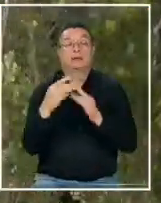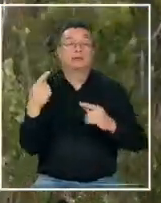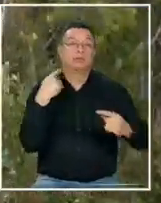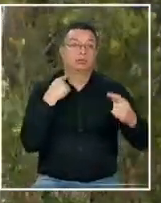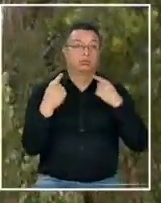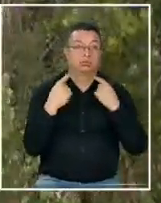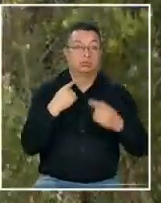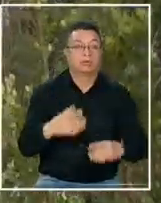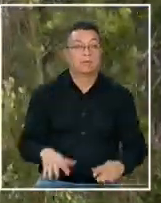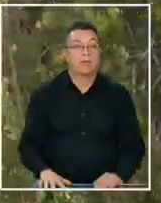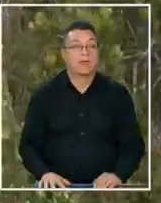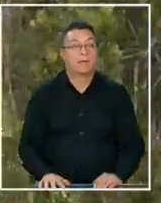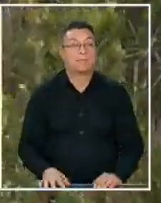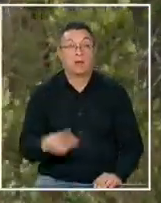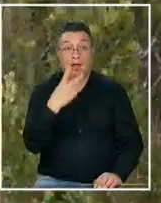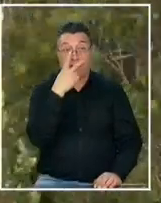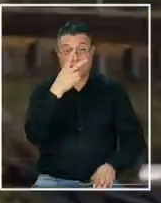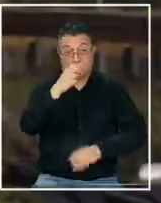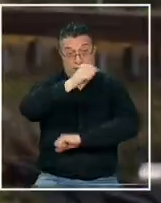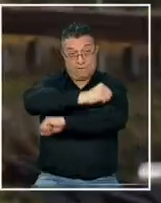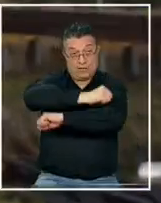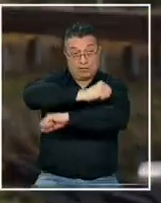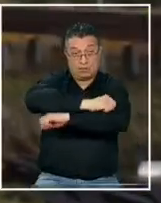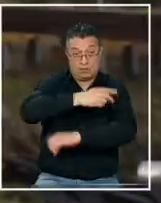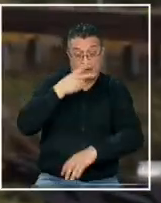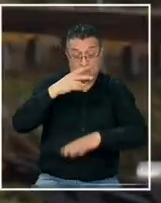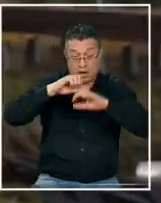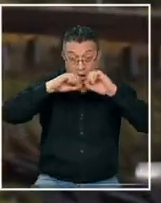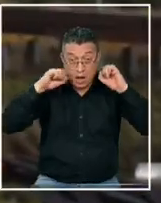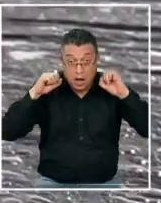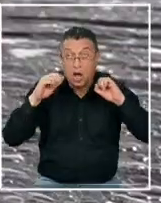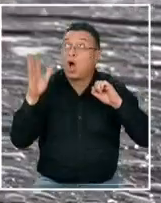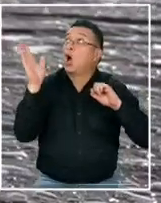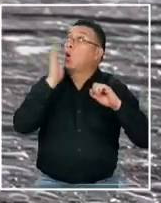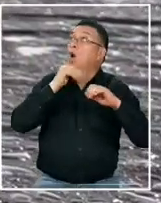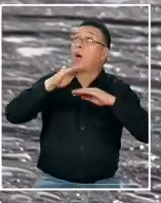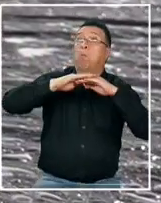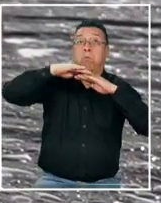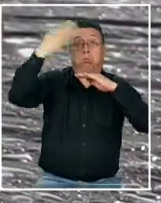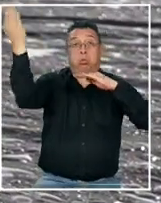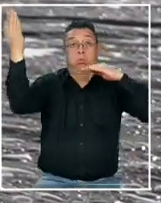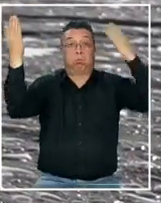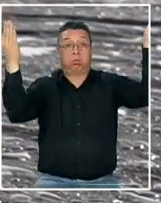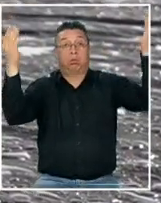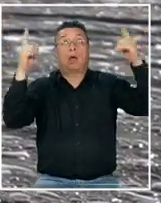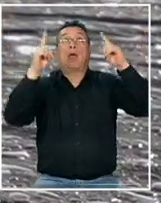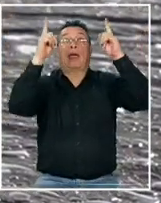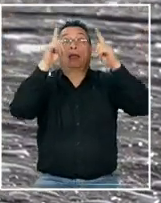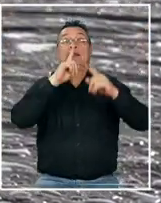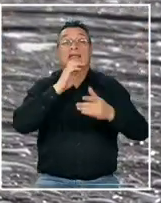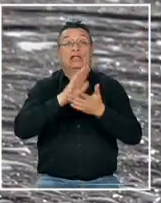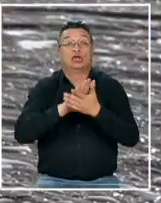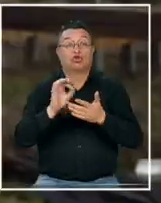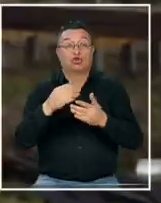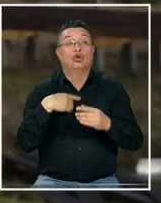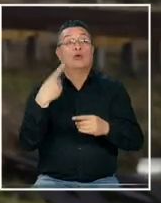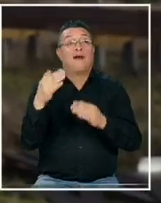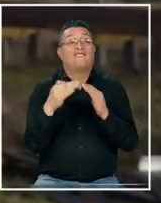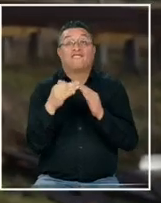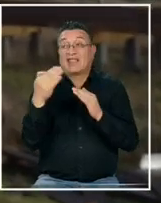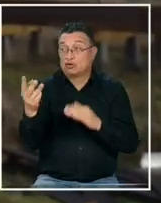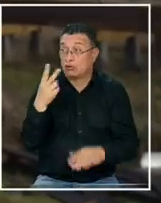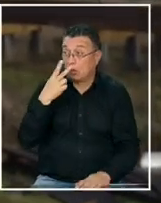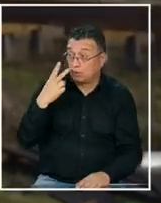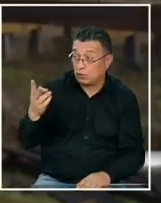cuando miramos por la ventana ya no teníamos techo y la estructura igual de mi vecino que